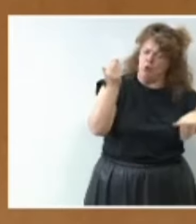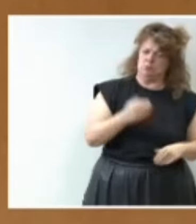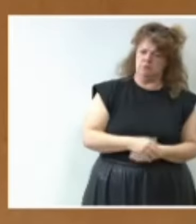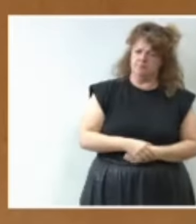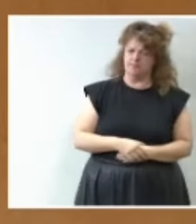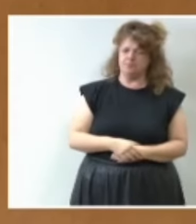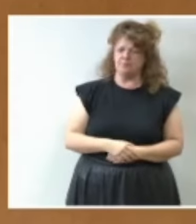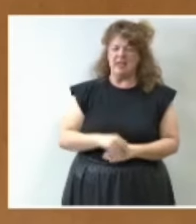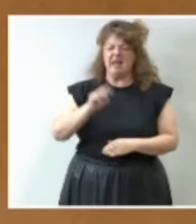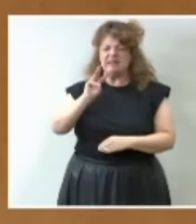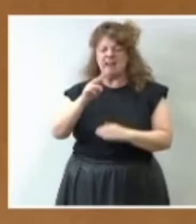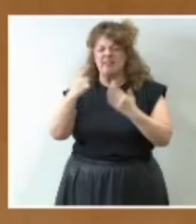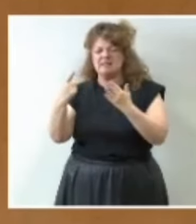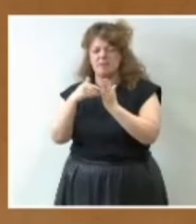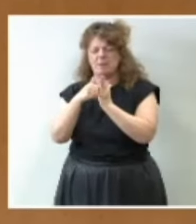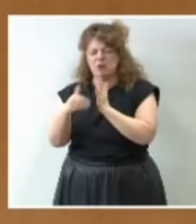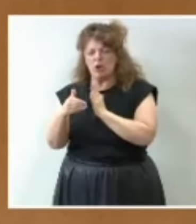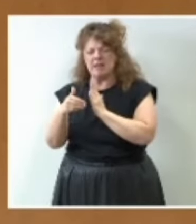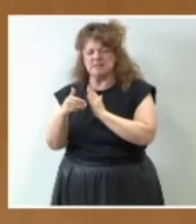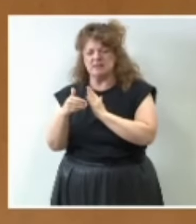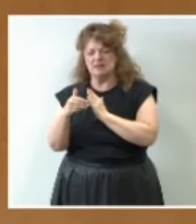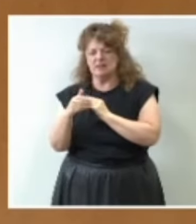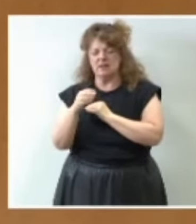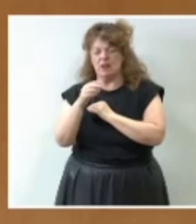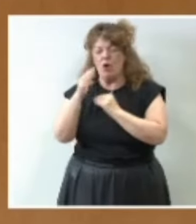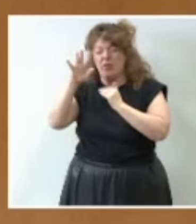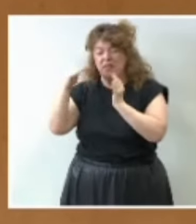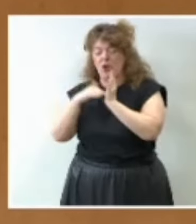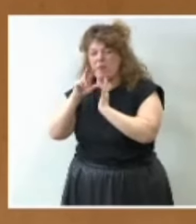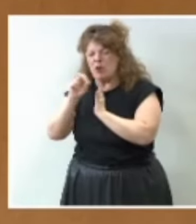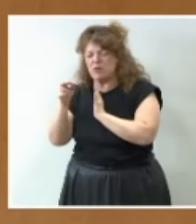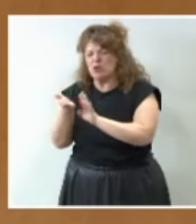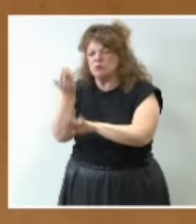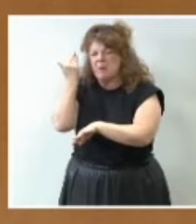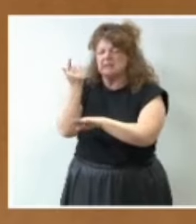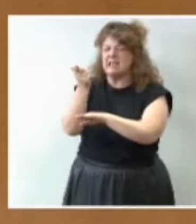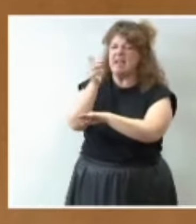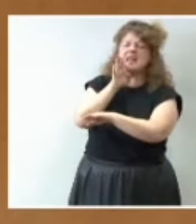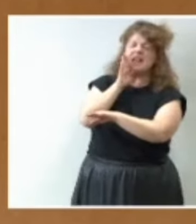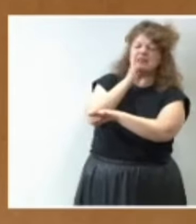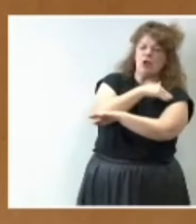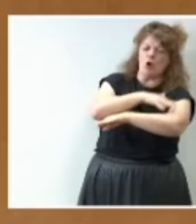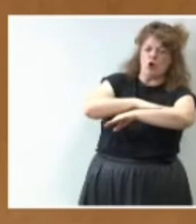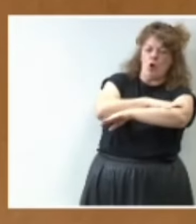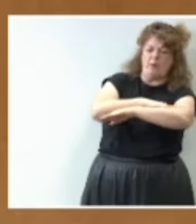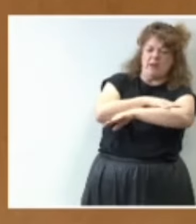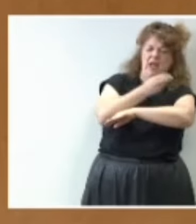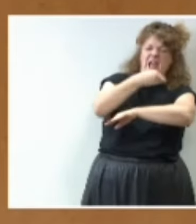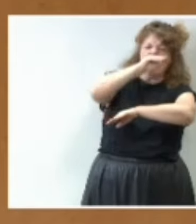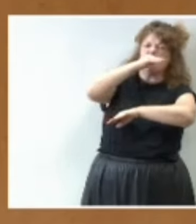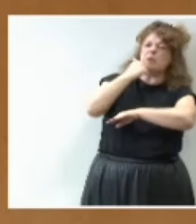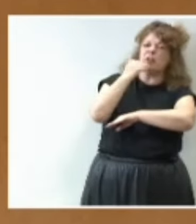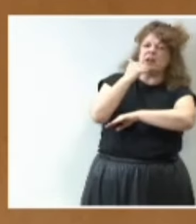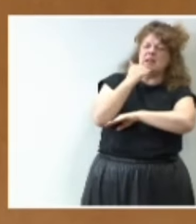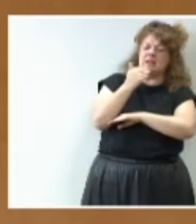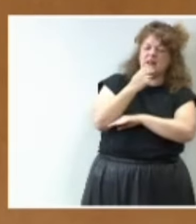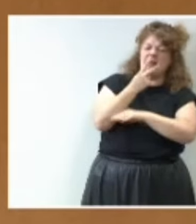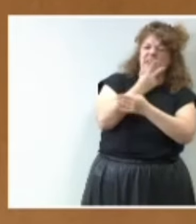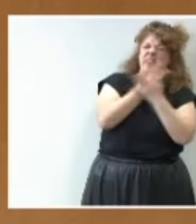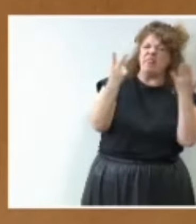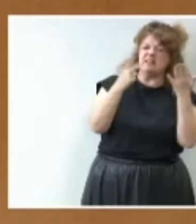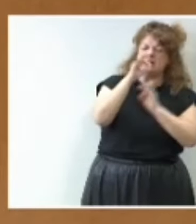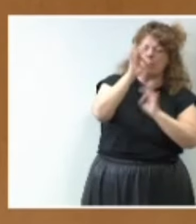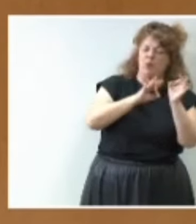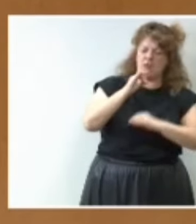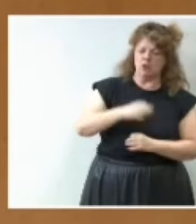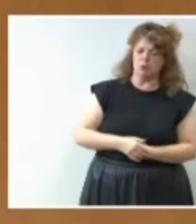36.400 millones 5.200 más que el anterior gobierno un incremento de casi el 17%